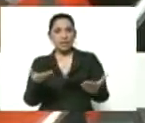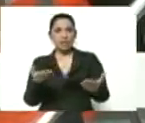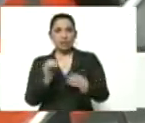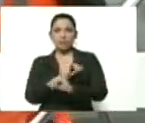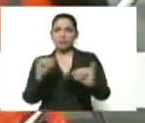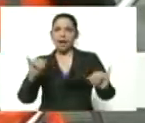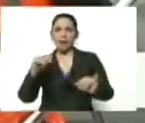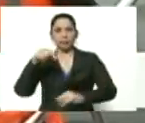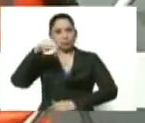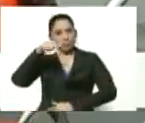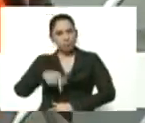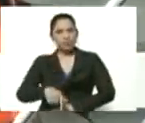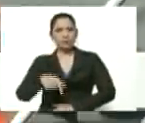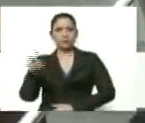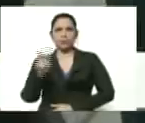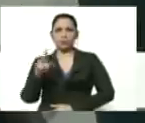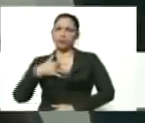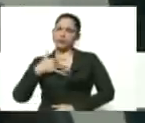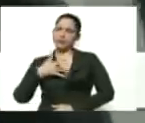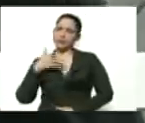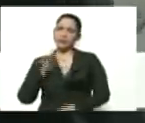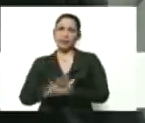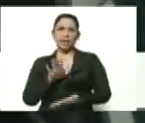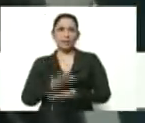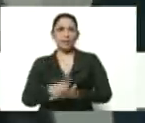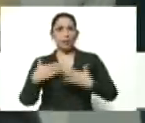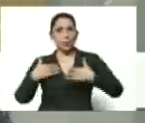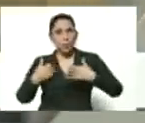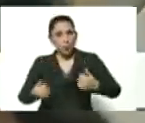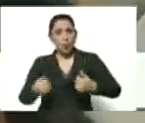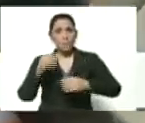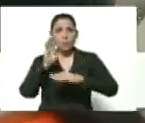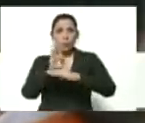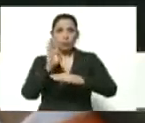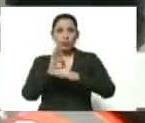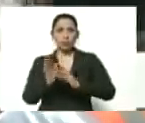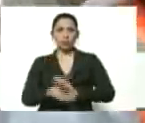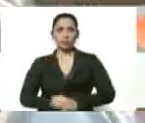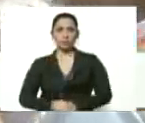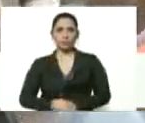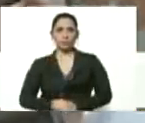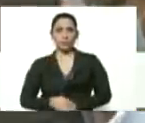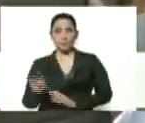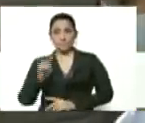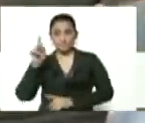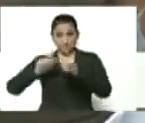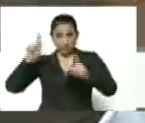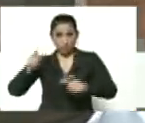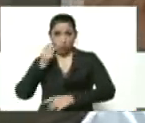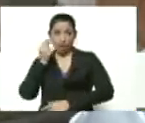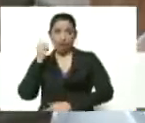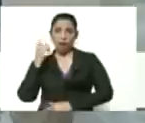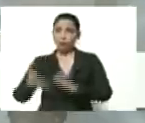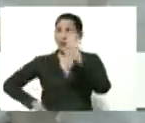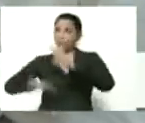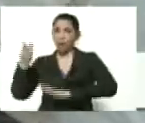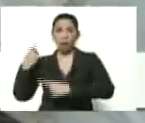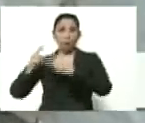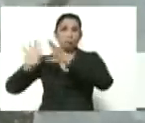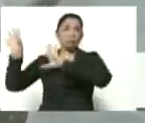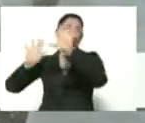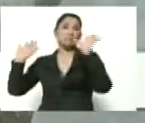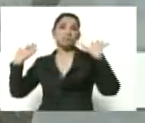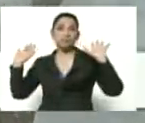Venezuela ya se sienten tranquilos seguros protegidos venezolanos y venezolanas que se fueron al exterior